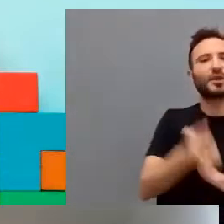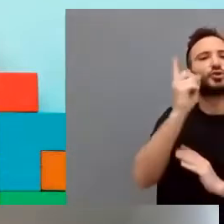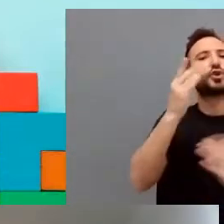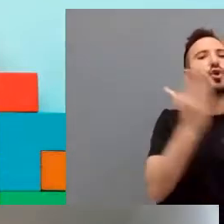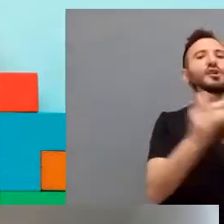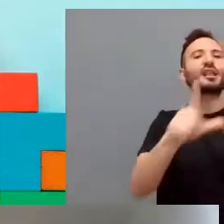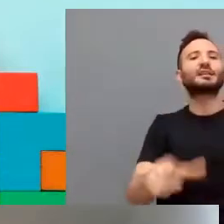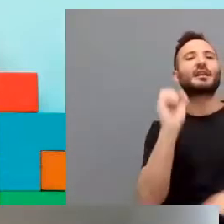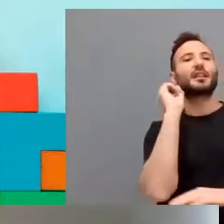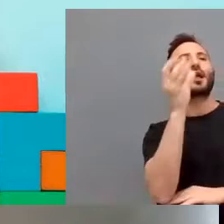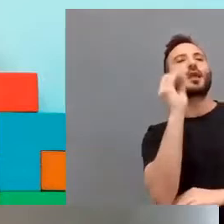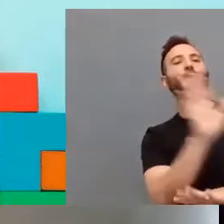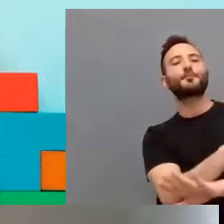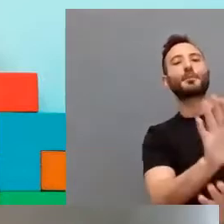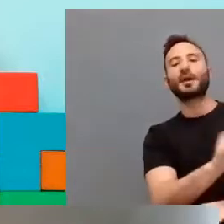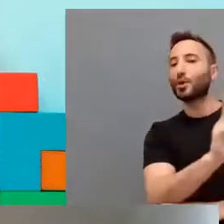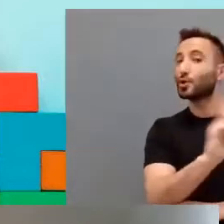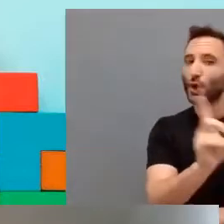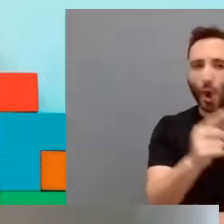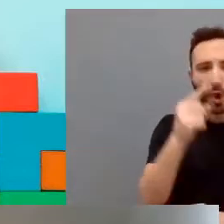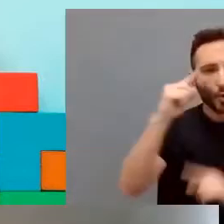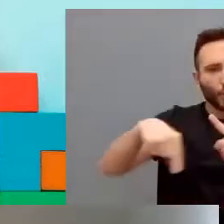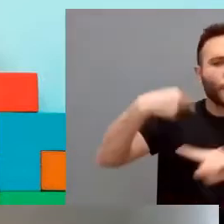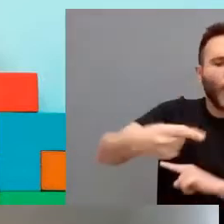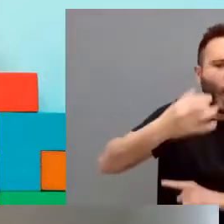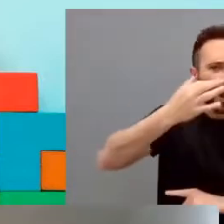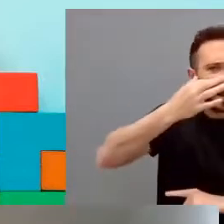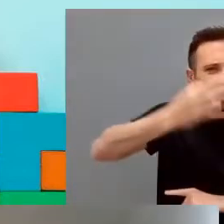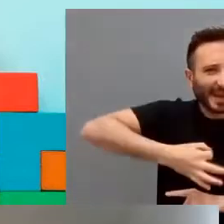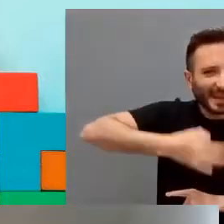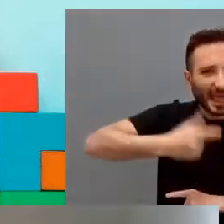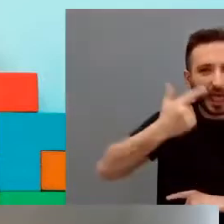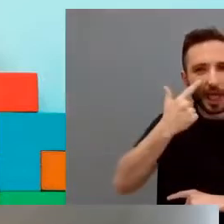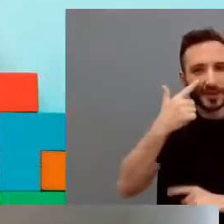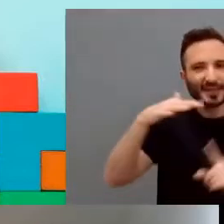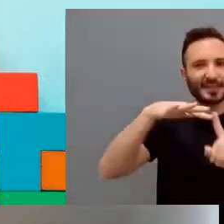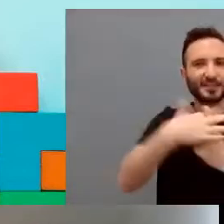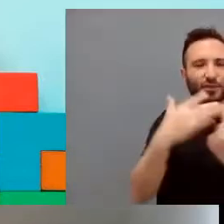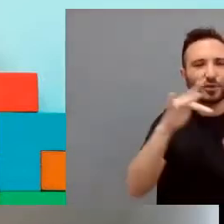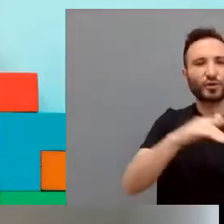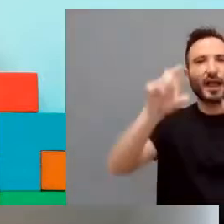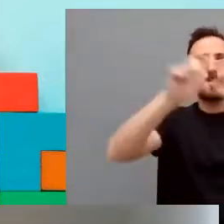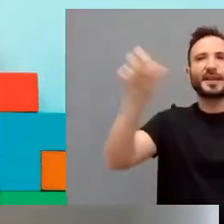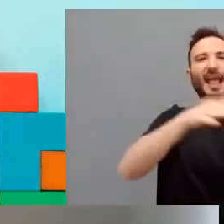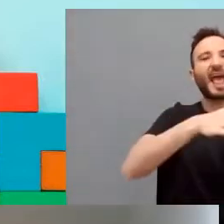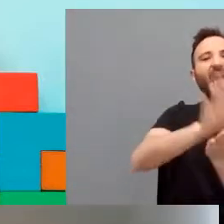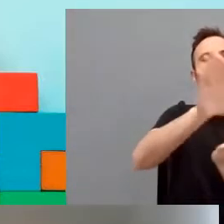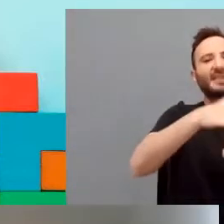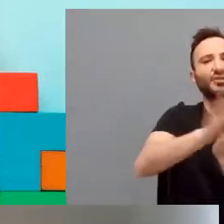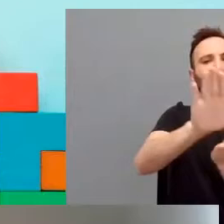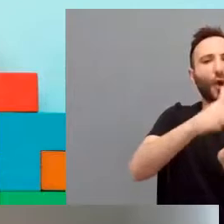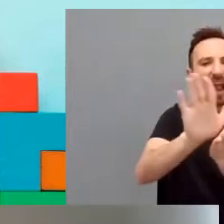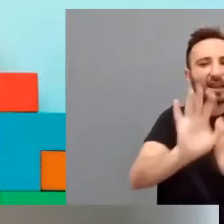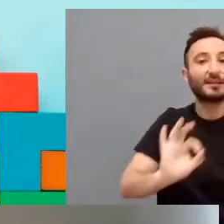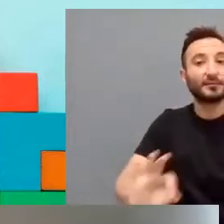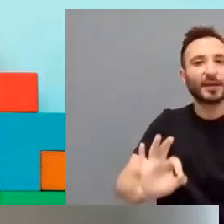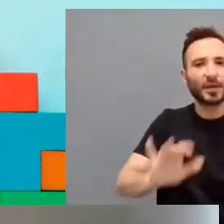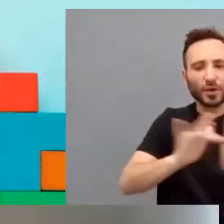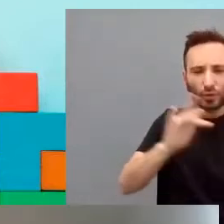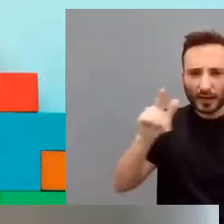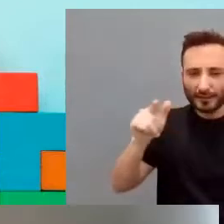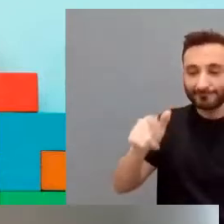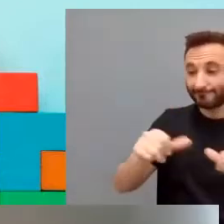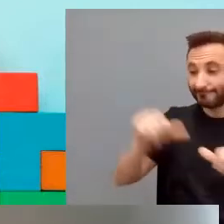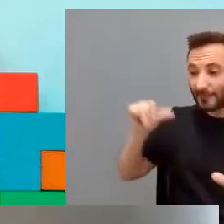en clase, tienen que saber qué ocurre detrás, como en este caso, de una editorial que lleva atrás de